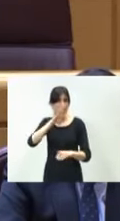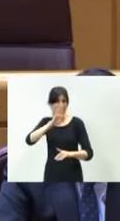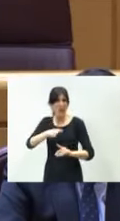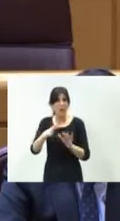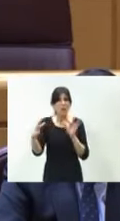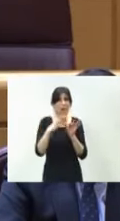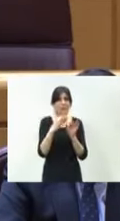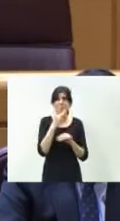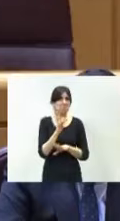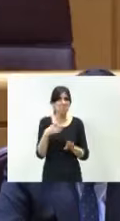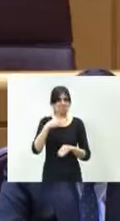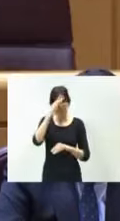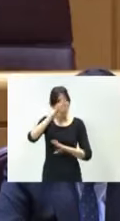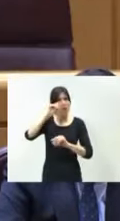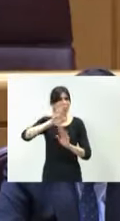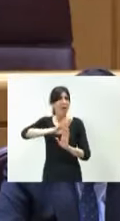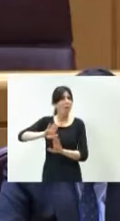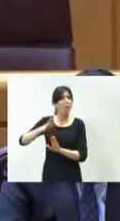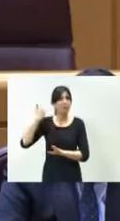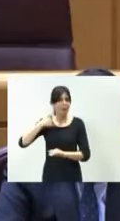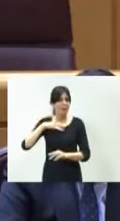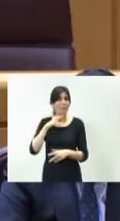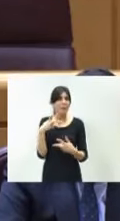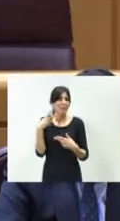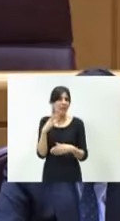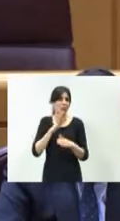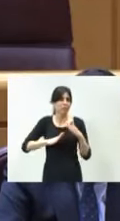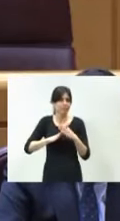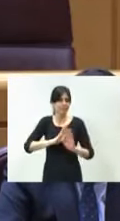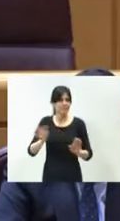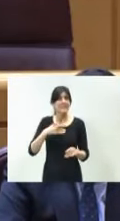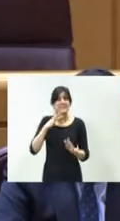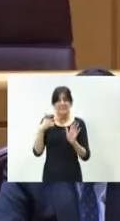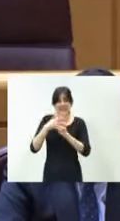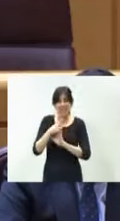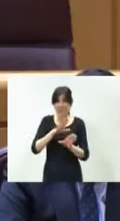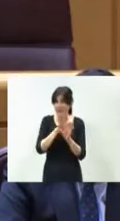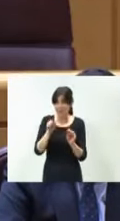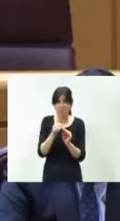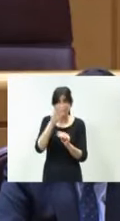saber absolutamente nada después de haber cerrado el mismo hace ya unos años. En definitiva, señor ministro,